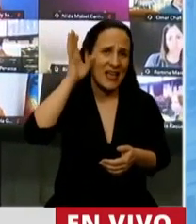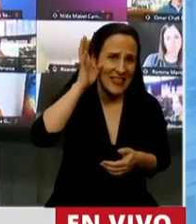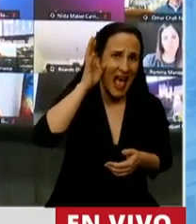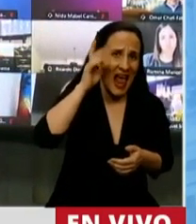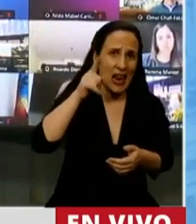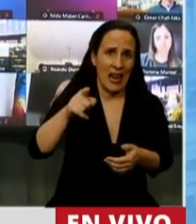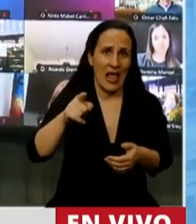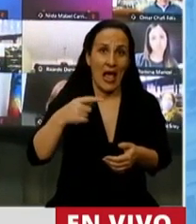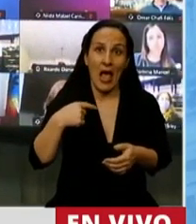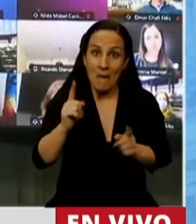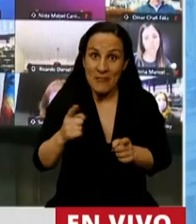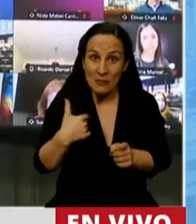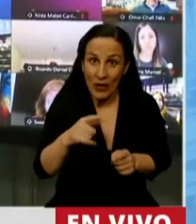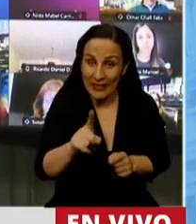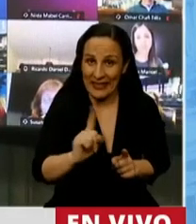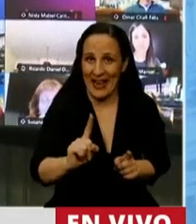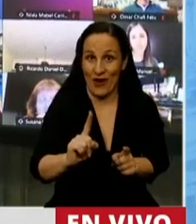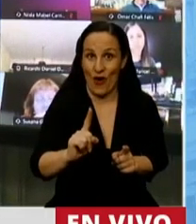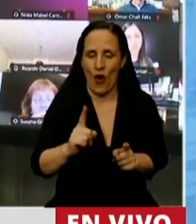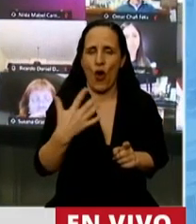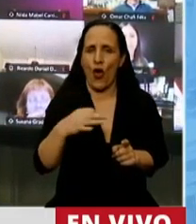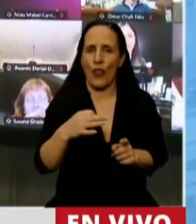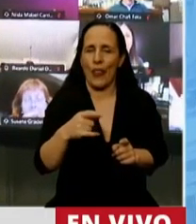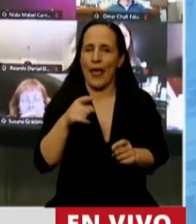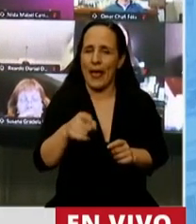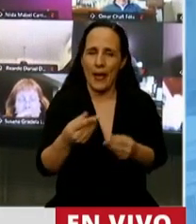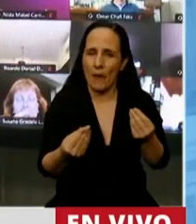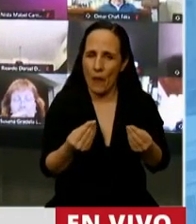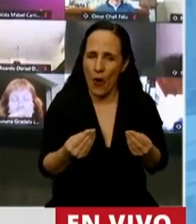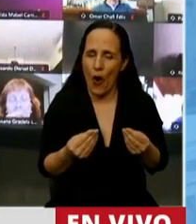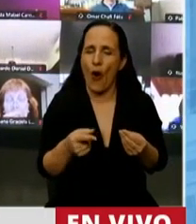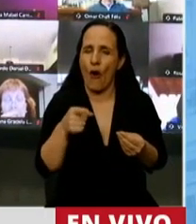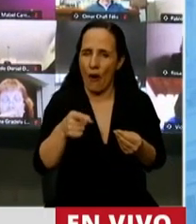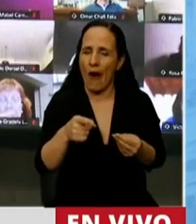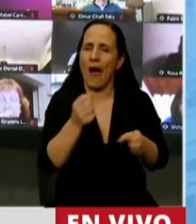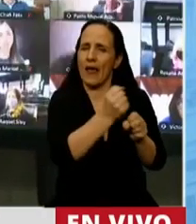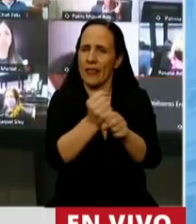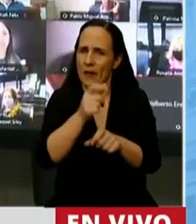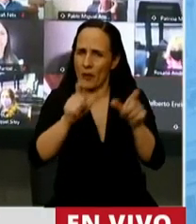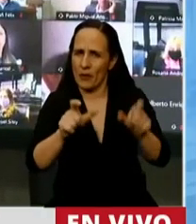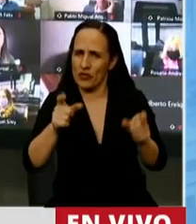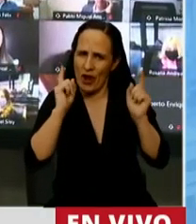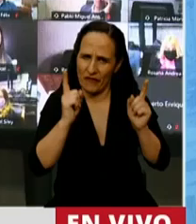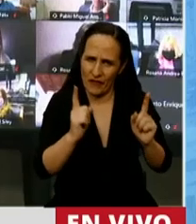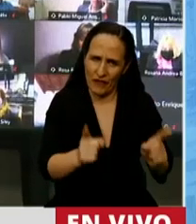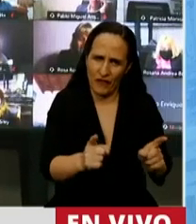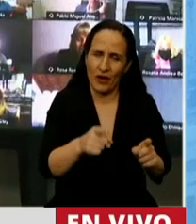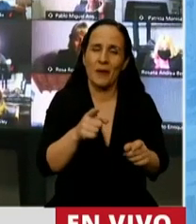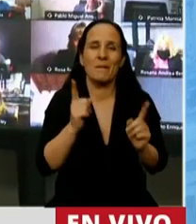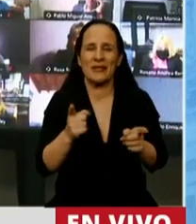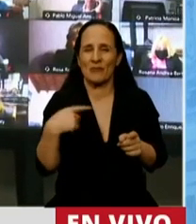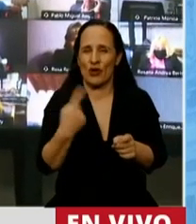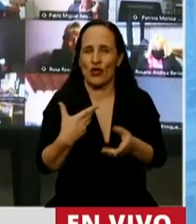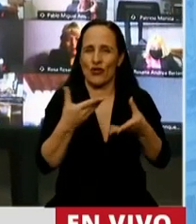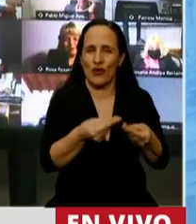pasear por la tele. Les encanta el discurso único de la tele. Pues miren un poco la tele y vean lo que está pasando en Francia, en España,